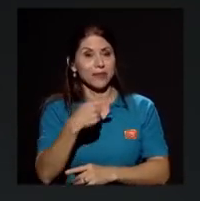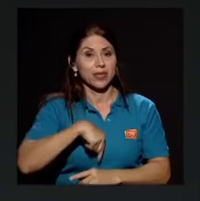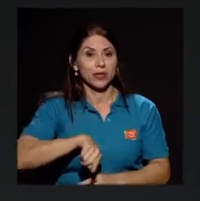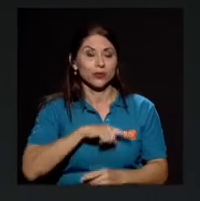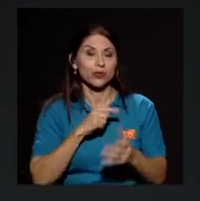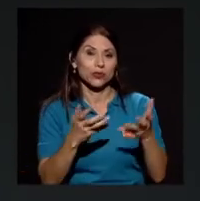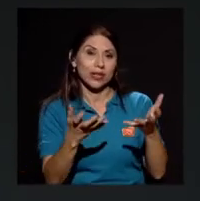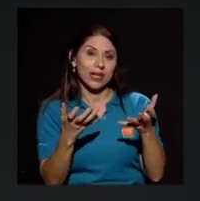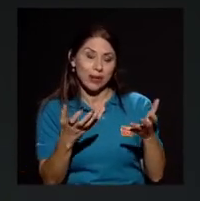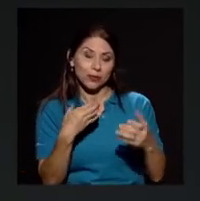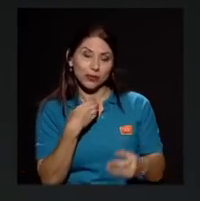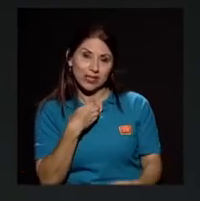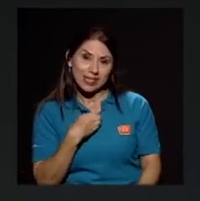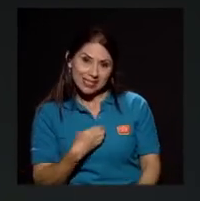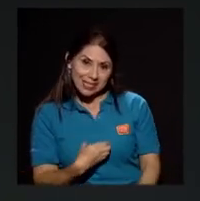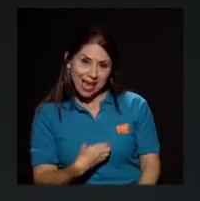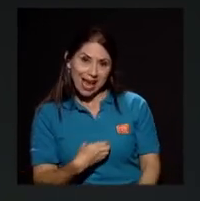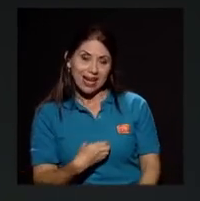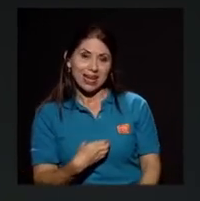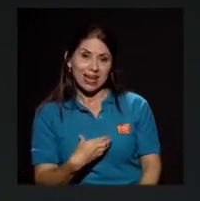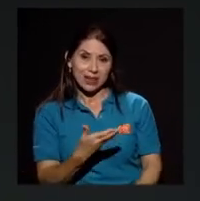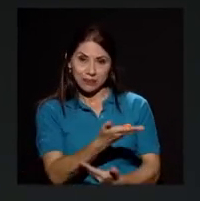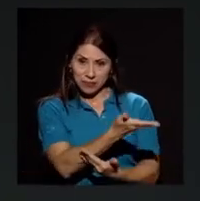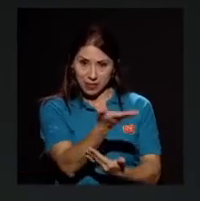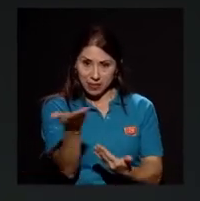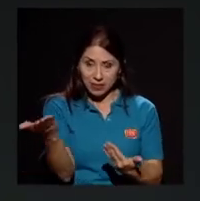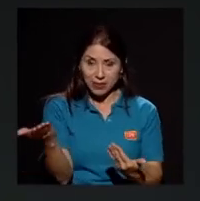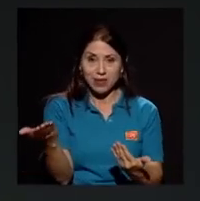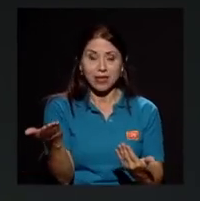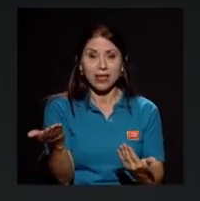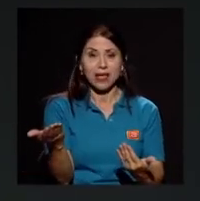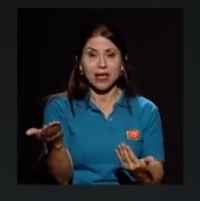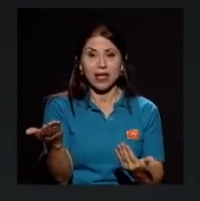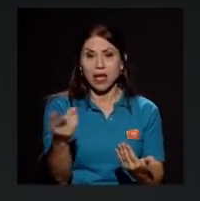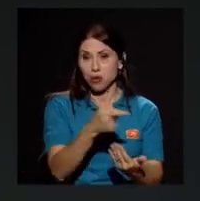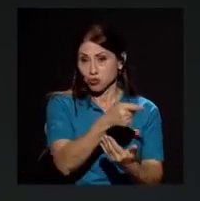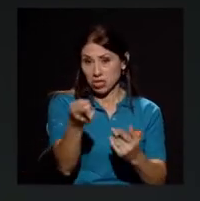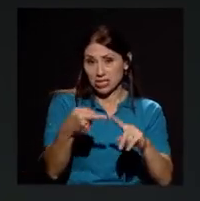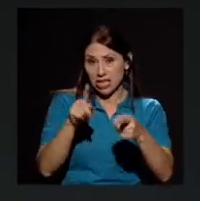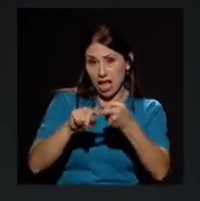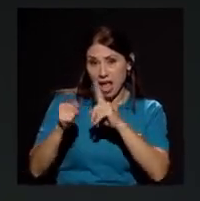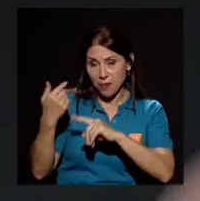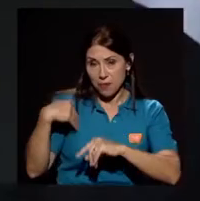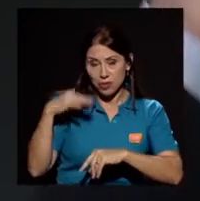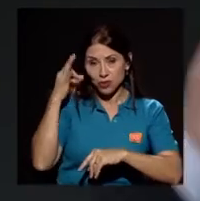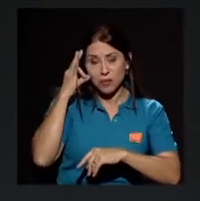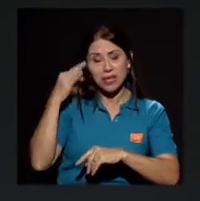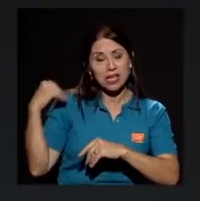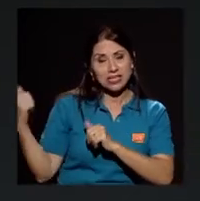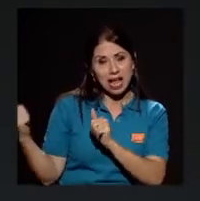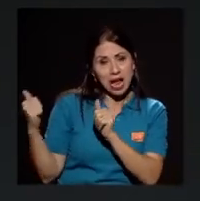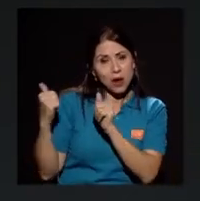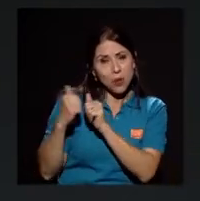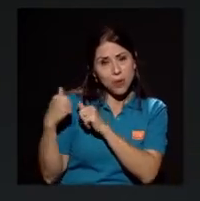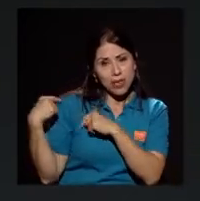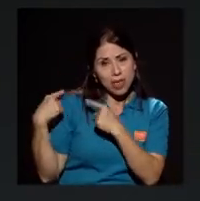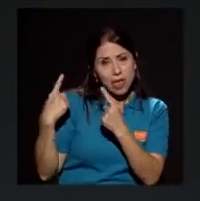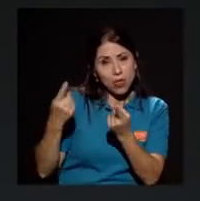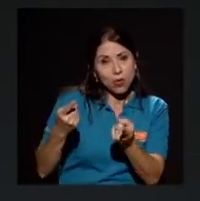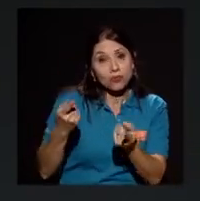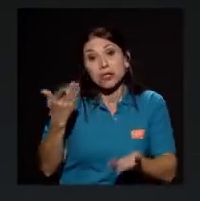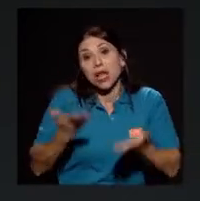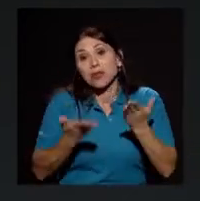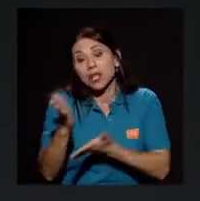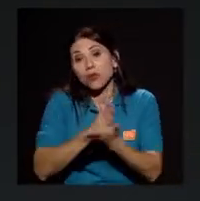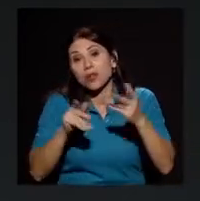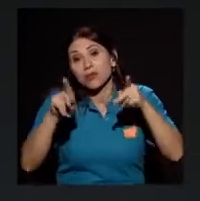desearle a las amigas y amigos que nos han acompañado y los que empezaron hoy puede ser que alguno